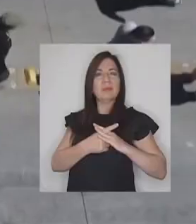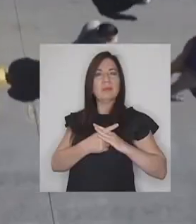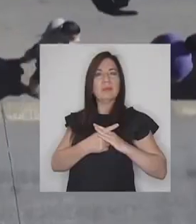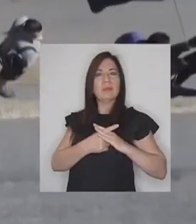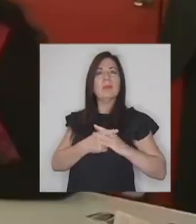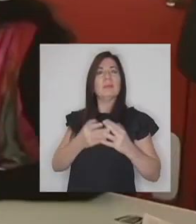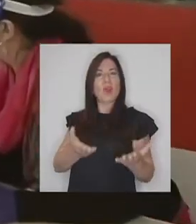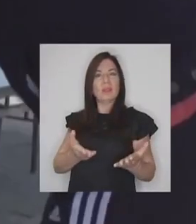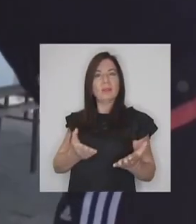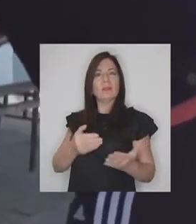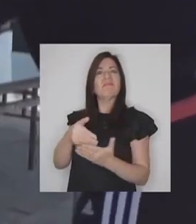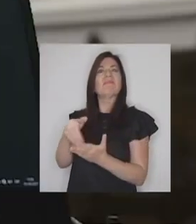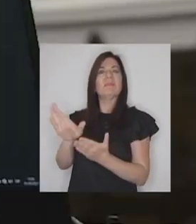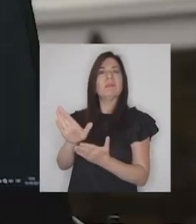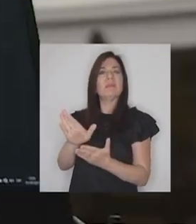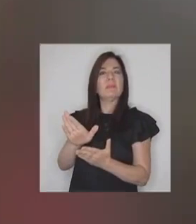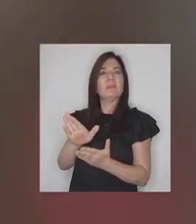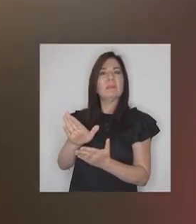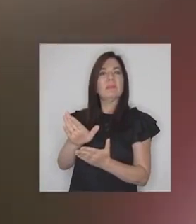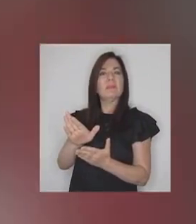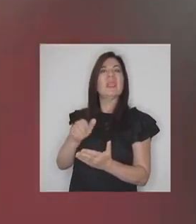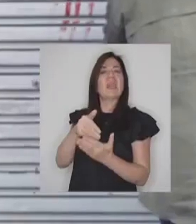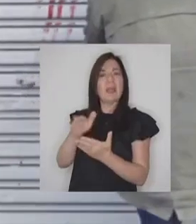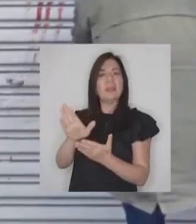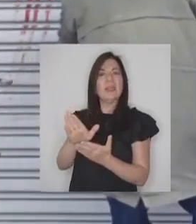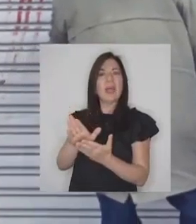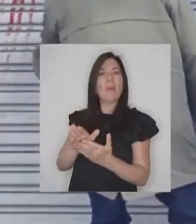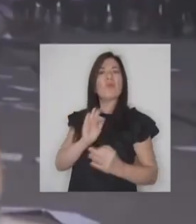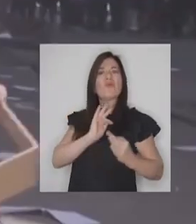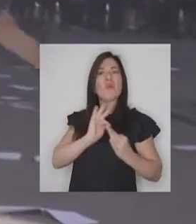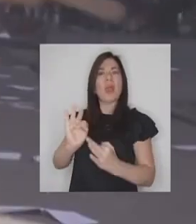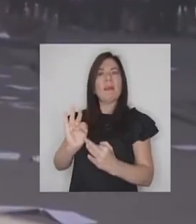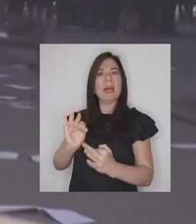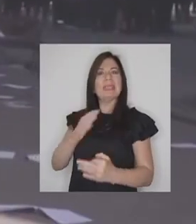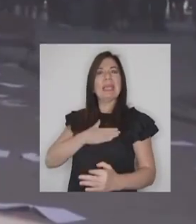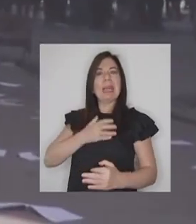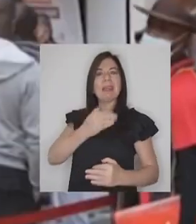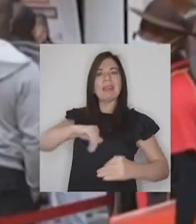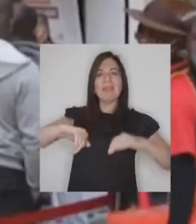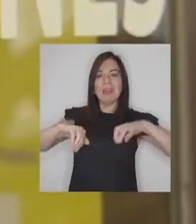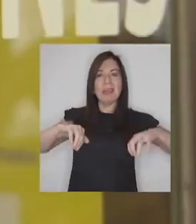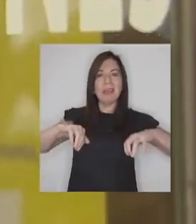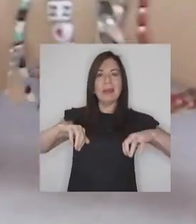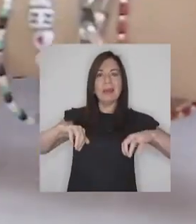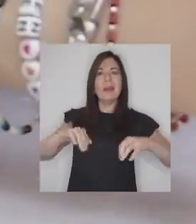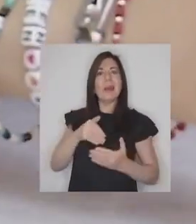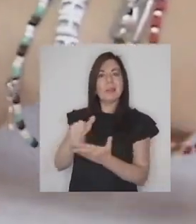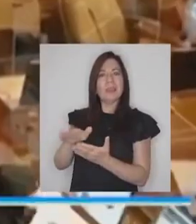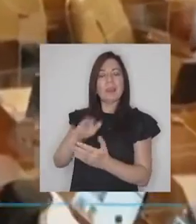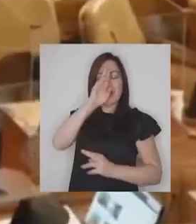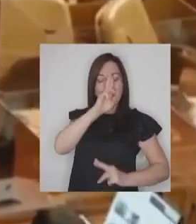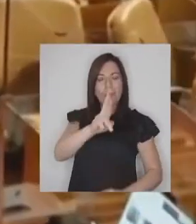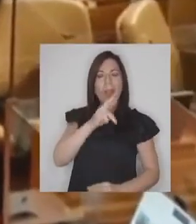Y por eso rechazamos Rechazamos para que nunca más nos quieran dividir Rechazamos para que se